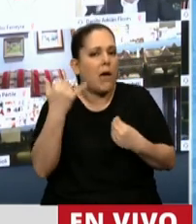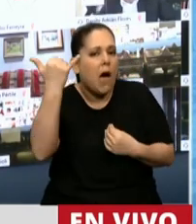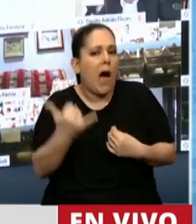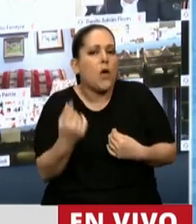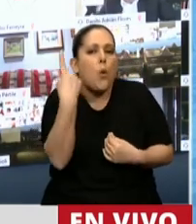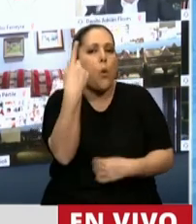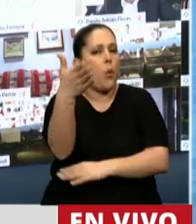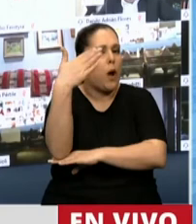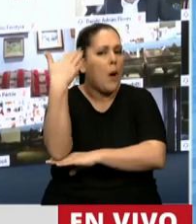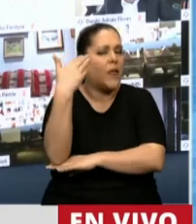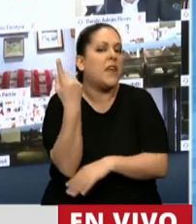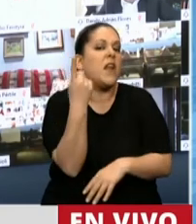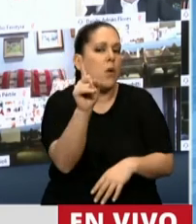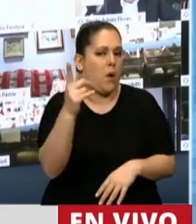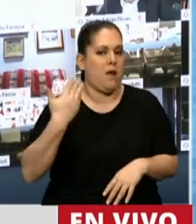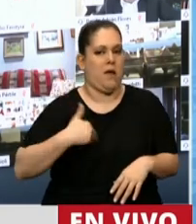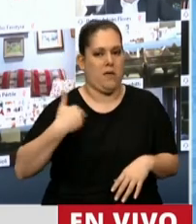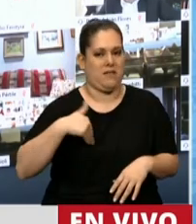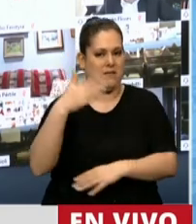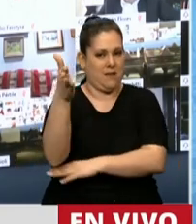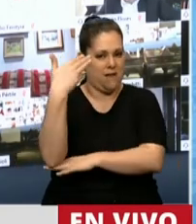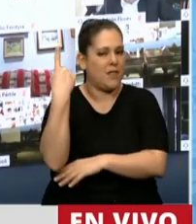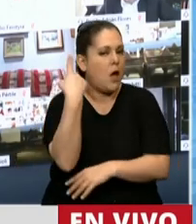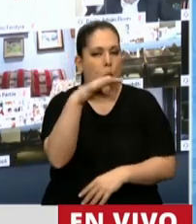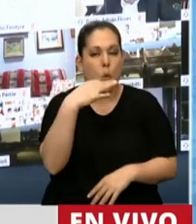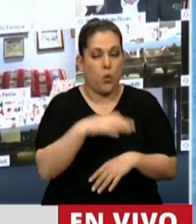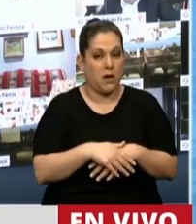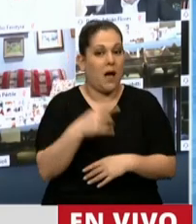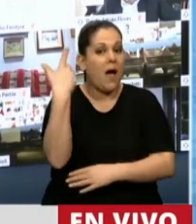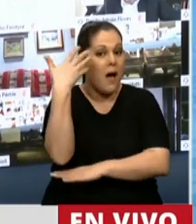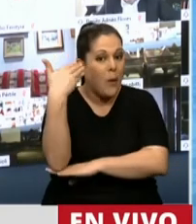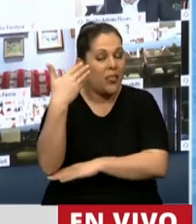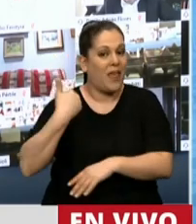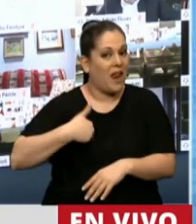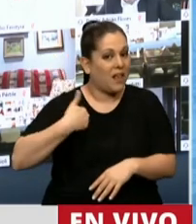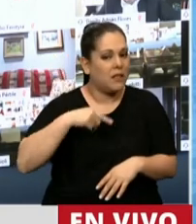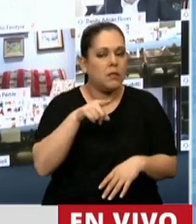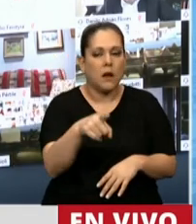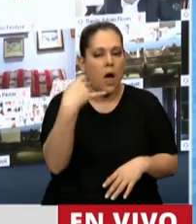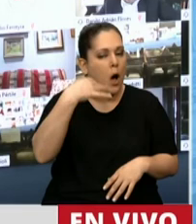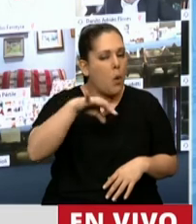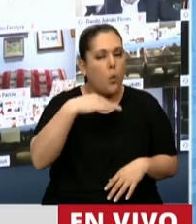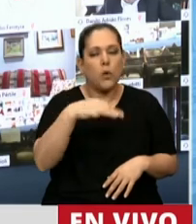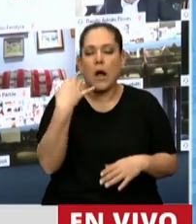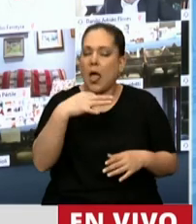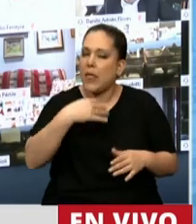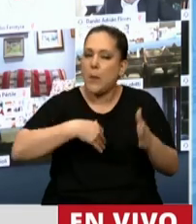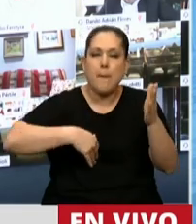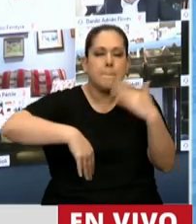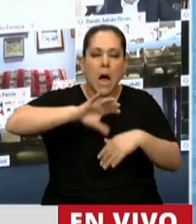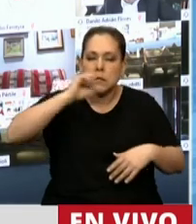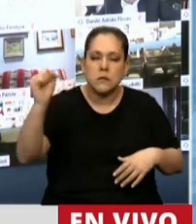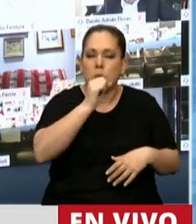sola bandera que es la celeste y blanca y que esa celeste y blanca es la que tiene que estar por encima